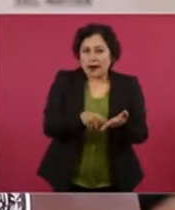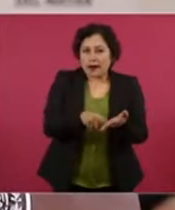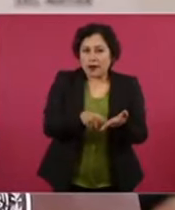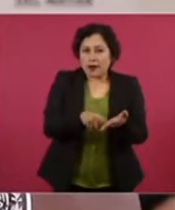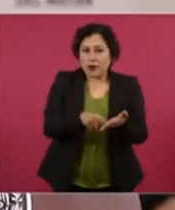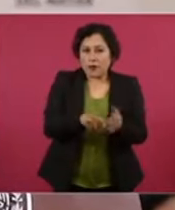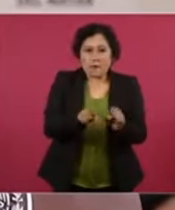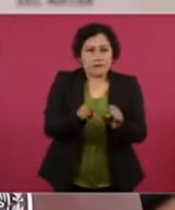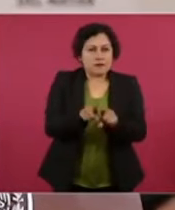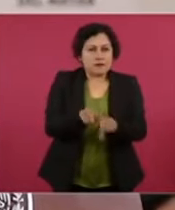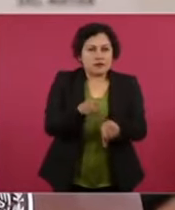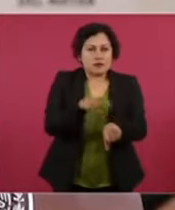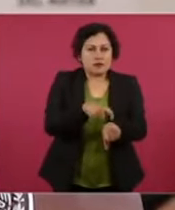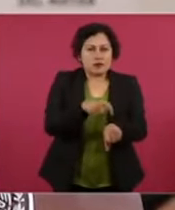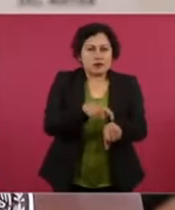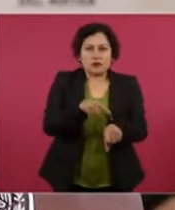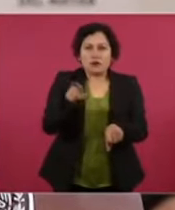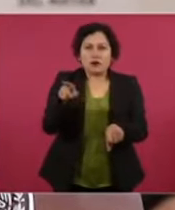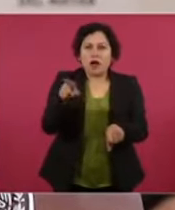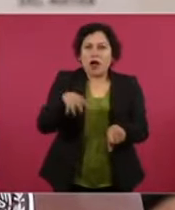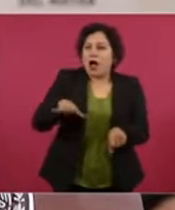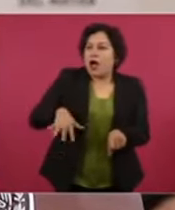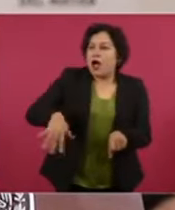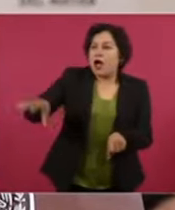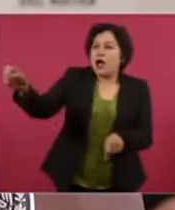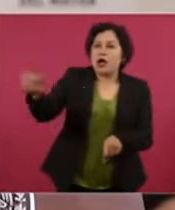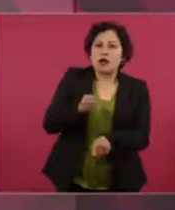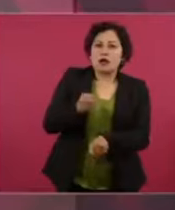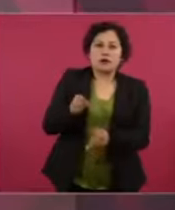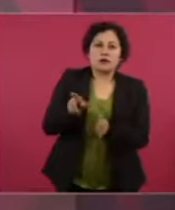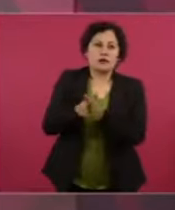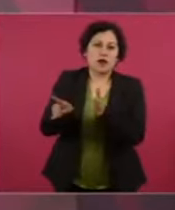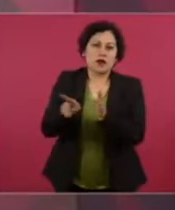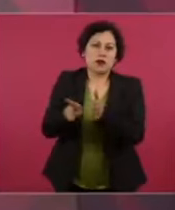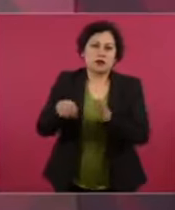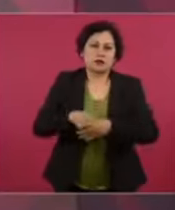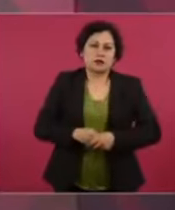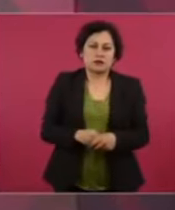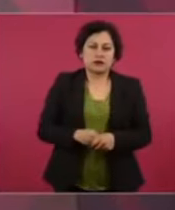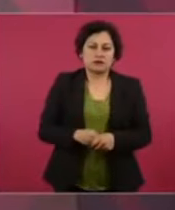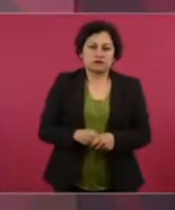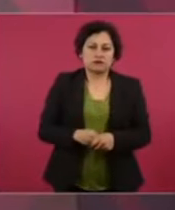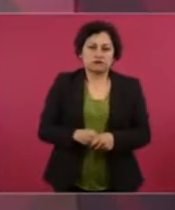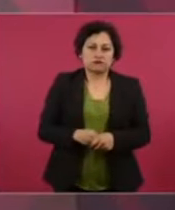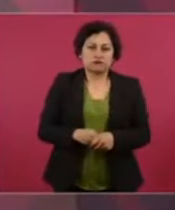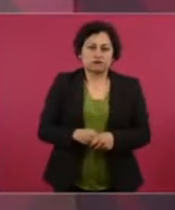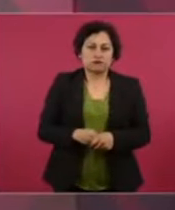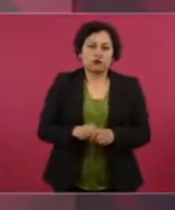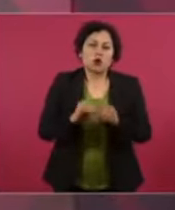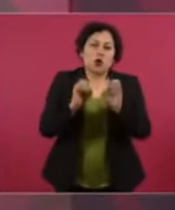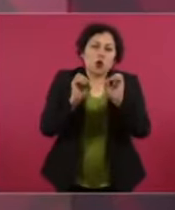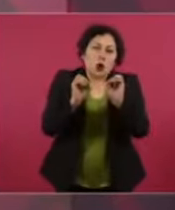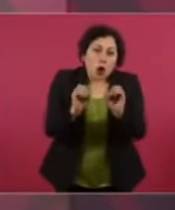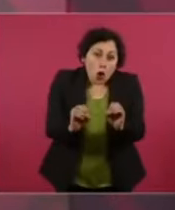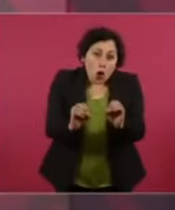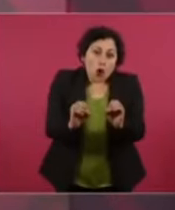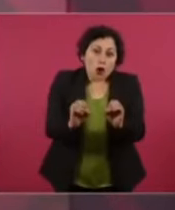o gente de la DEA